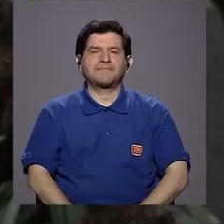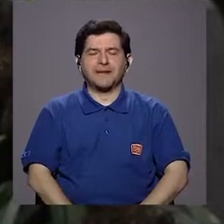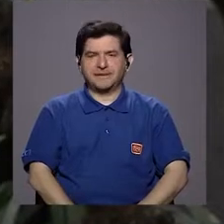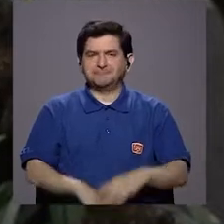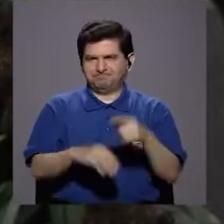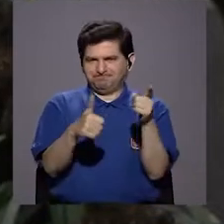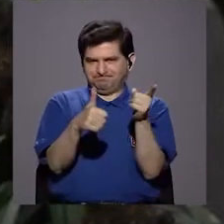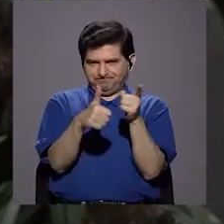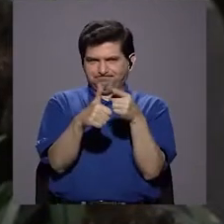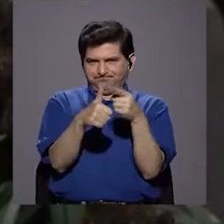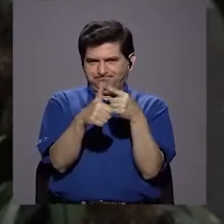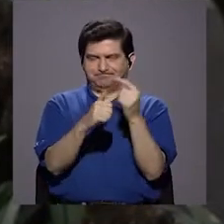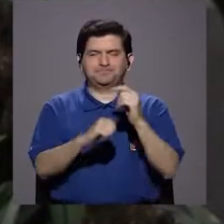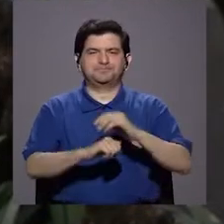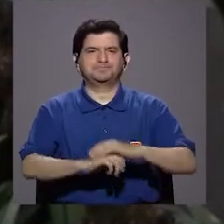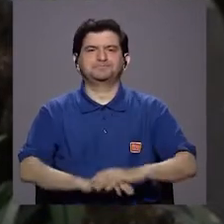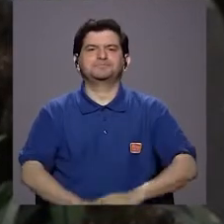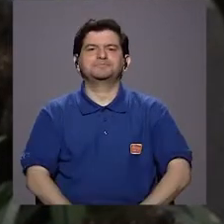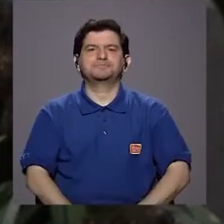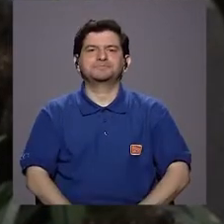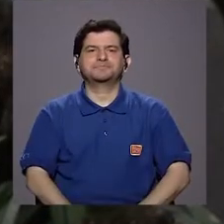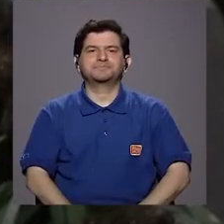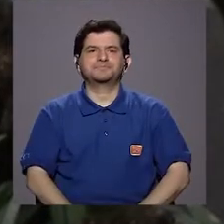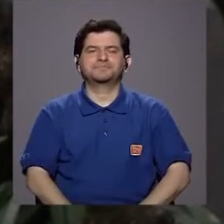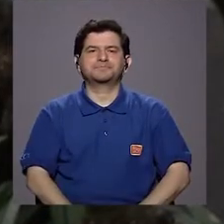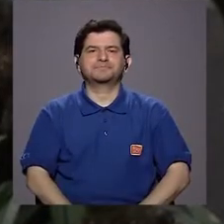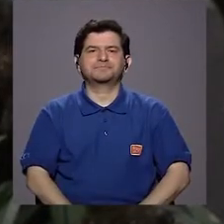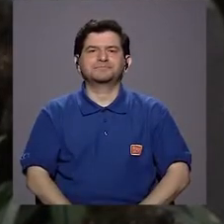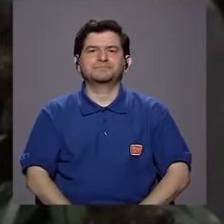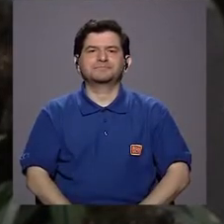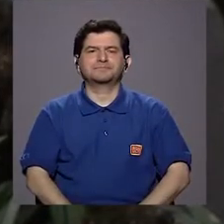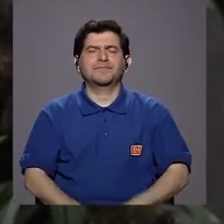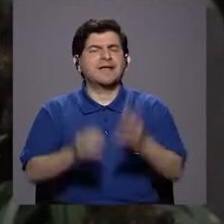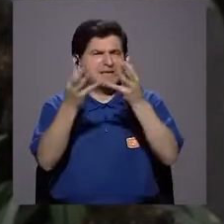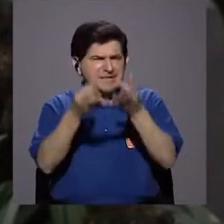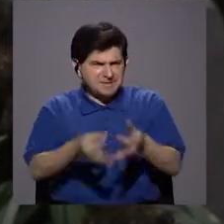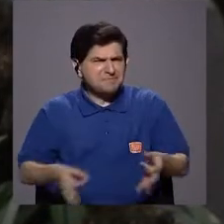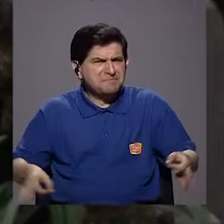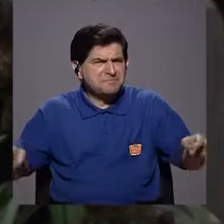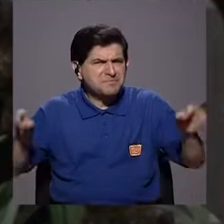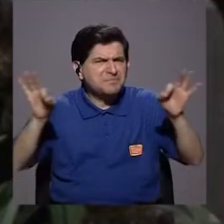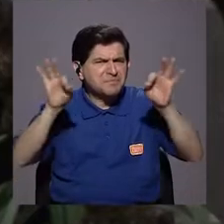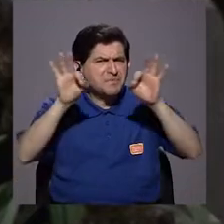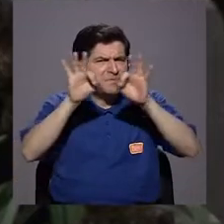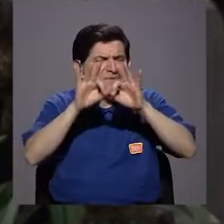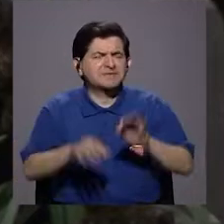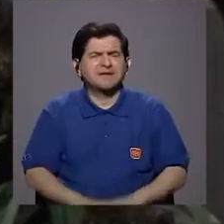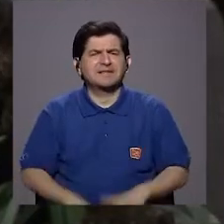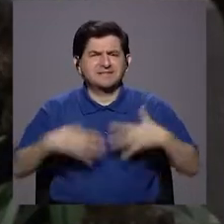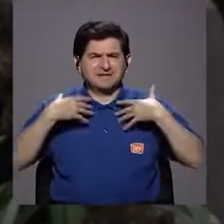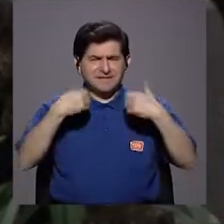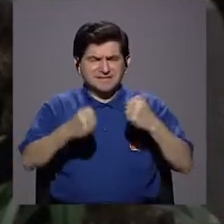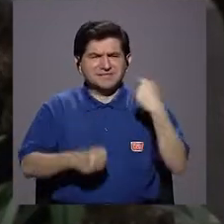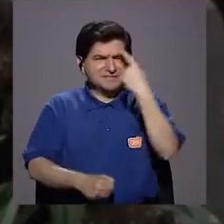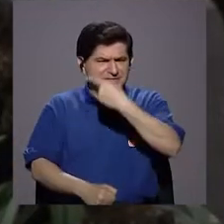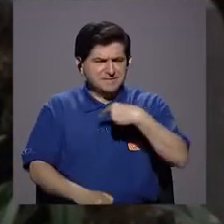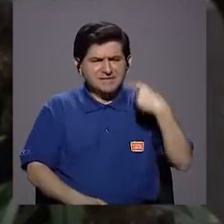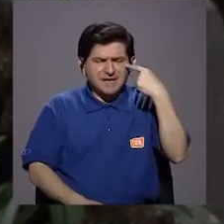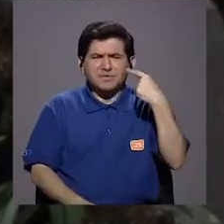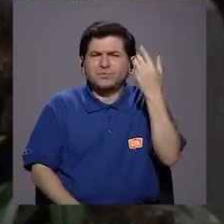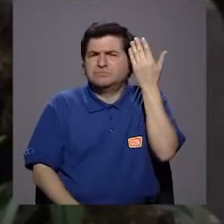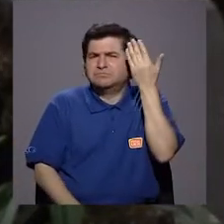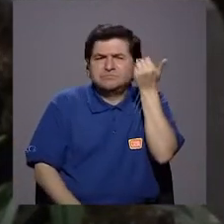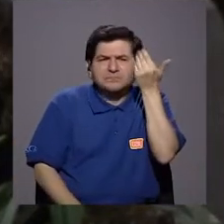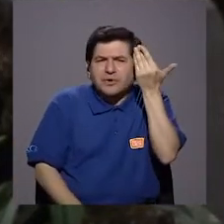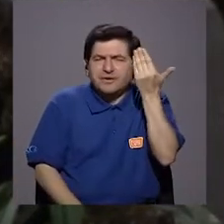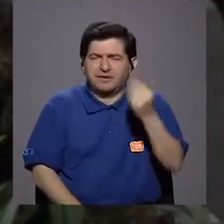con esta pregunta sobre la importancia de nuestra salud bucodental,